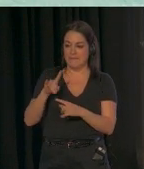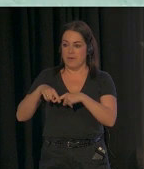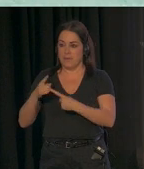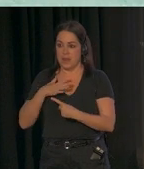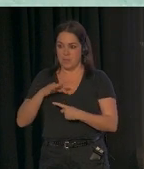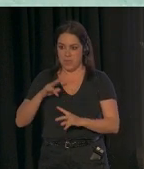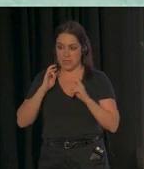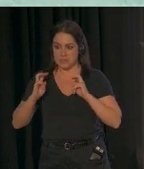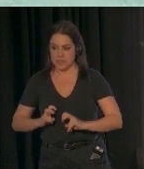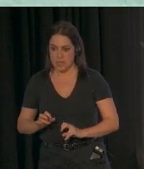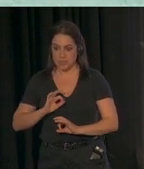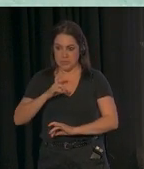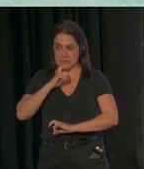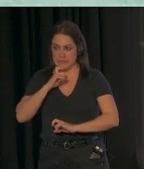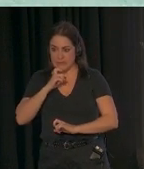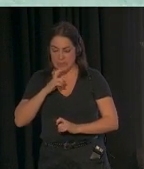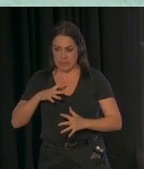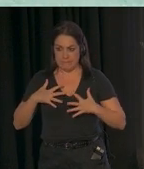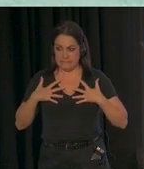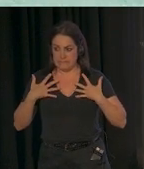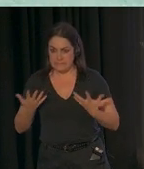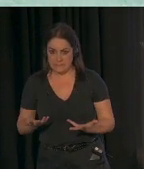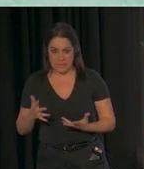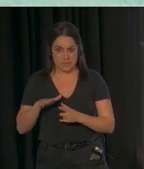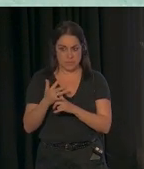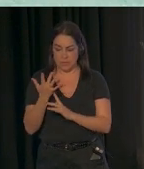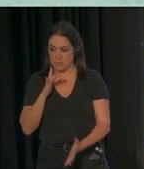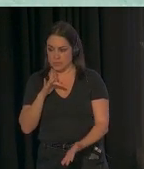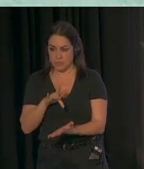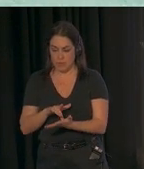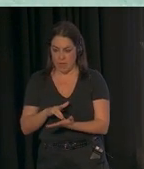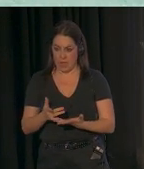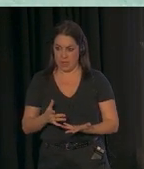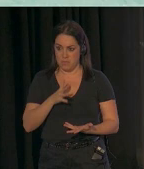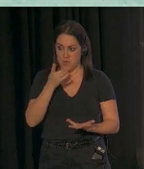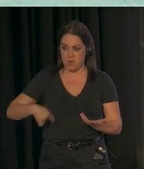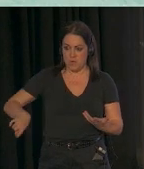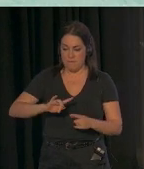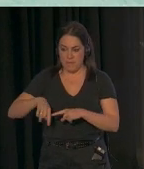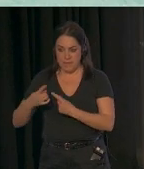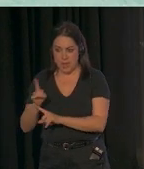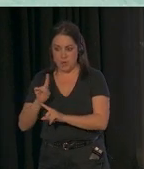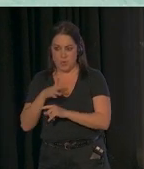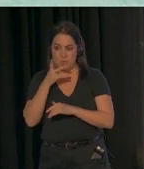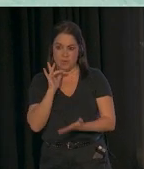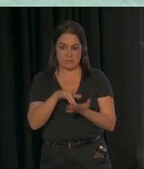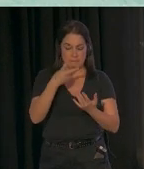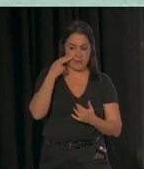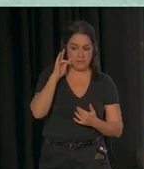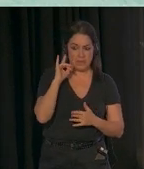dificultades emocionales en estas situaciones. No por ellos, sino por lo que experimenten y la falta de apoyo.